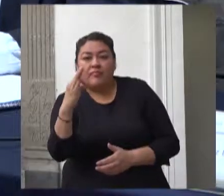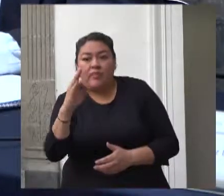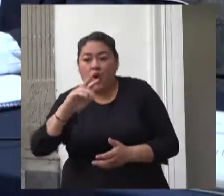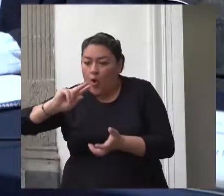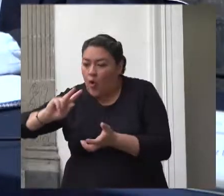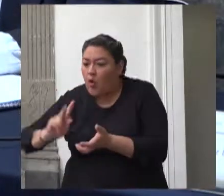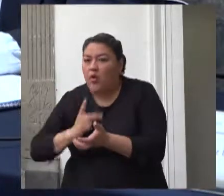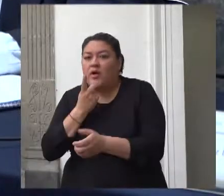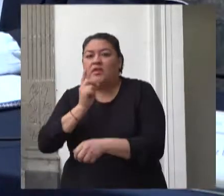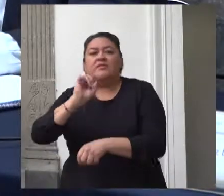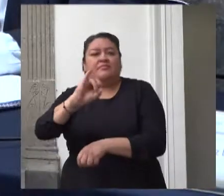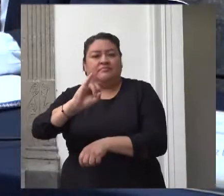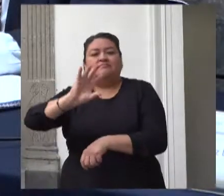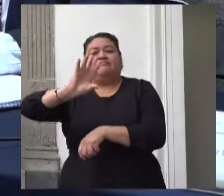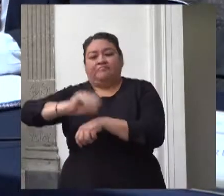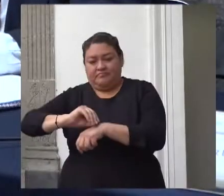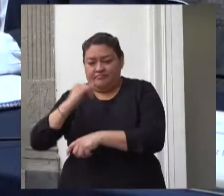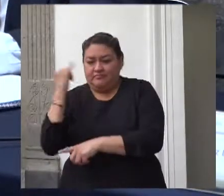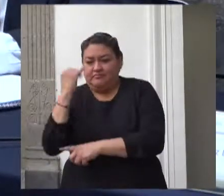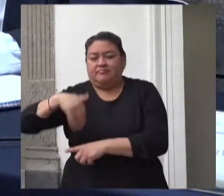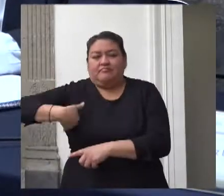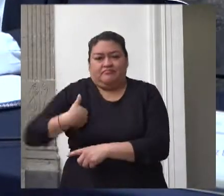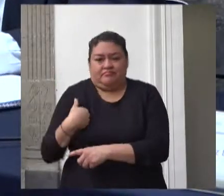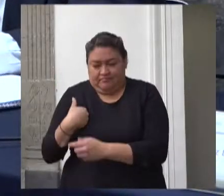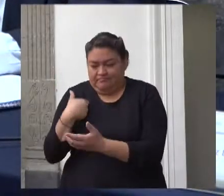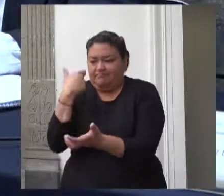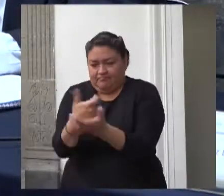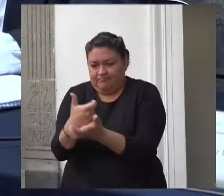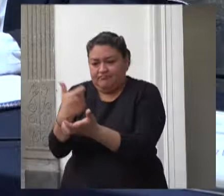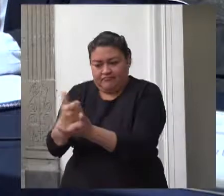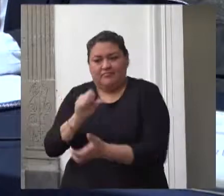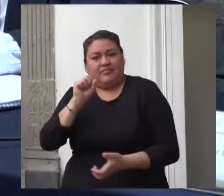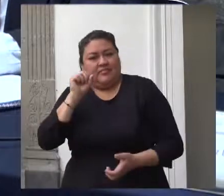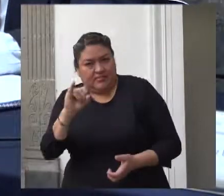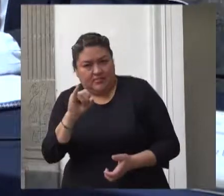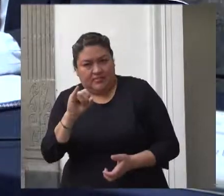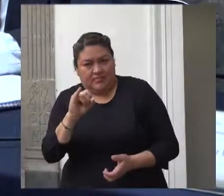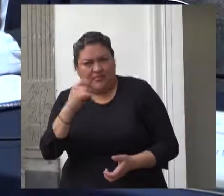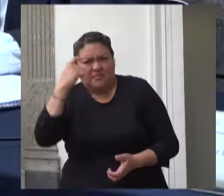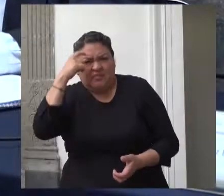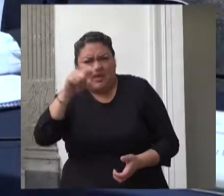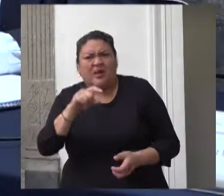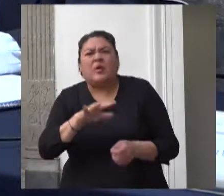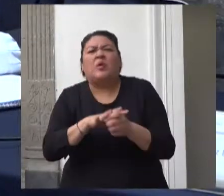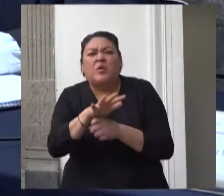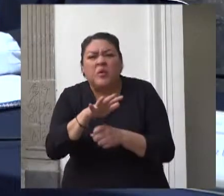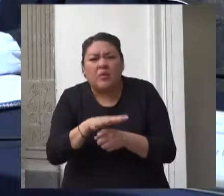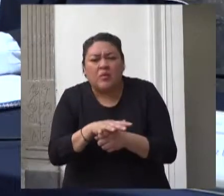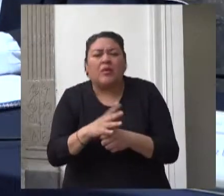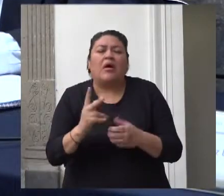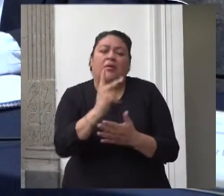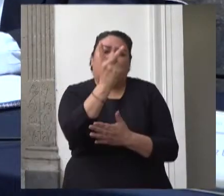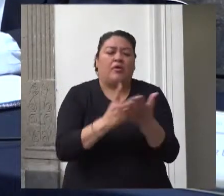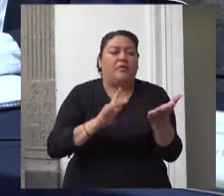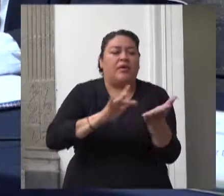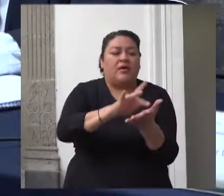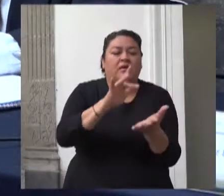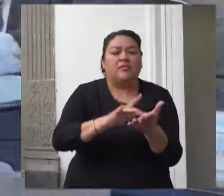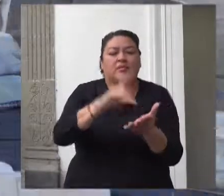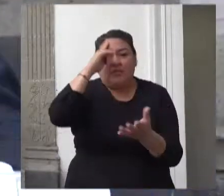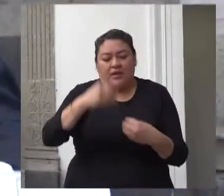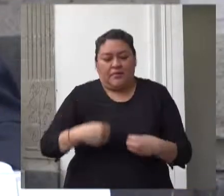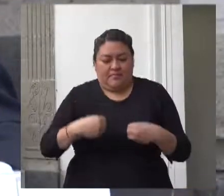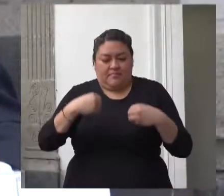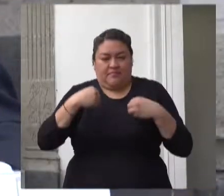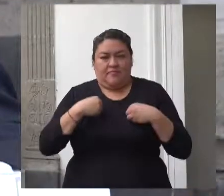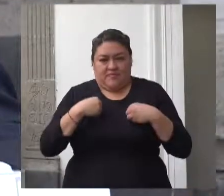autorización presupuestaria esta vez para el programa de apoyo para el bienestar de niñas y niños